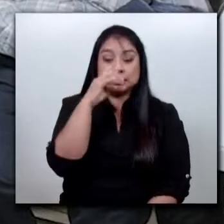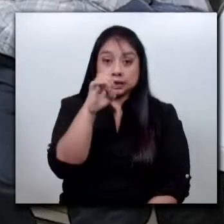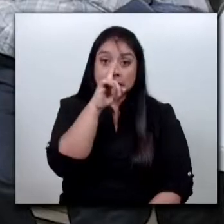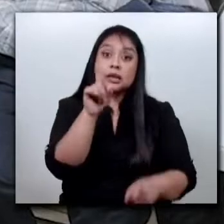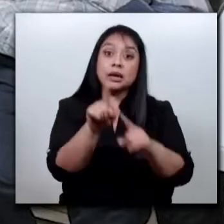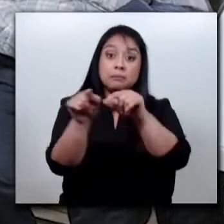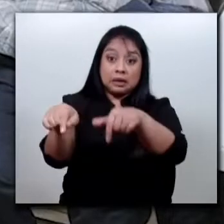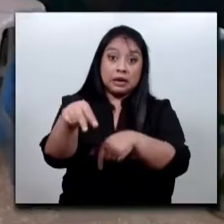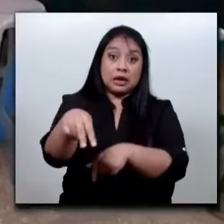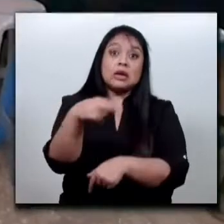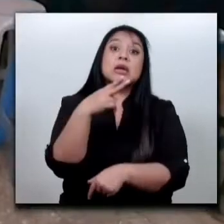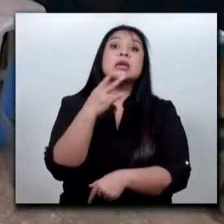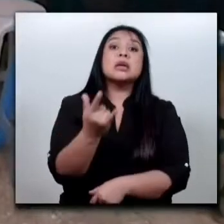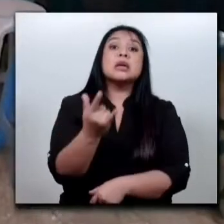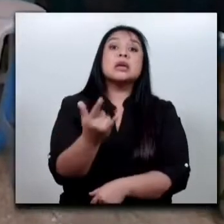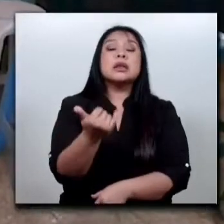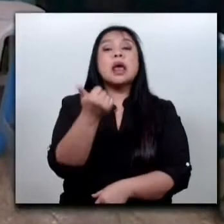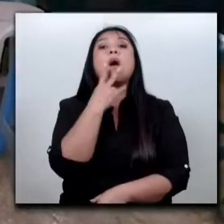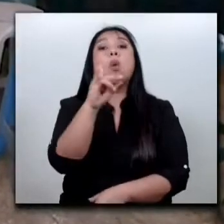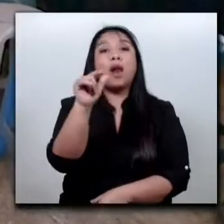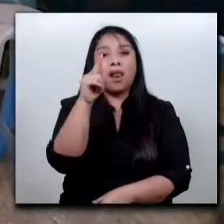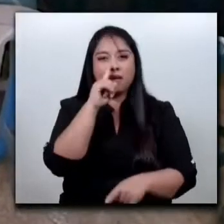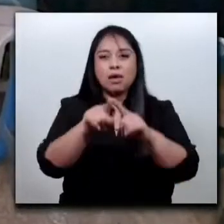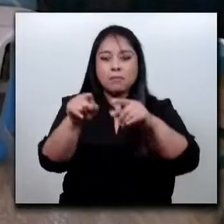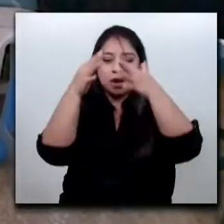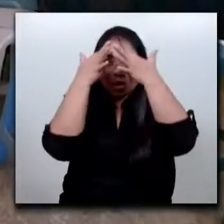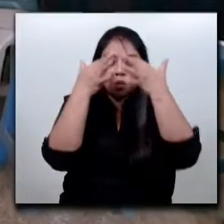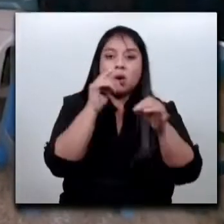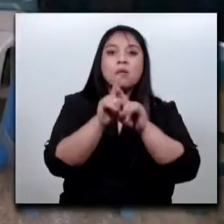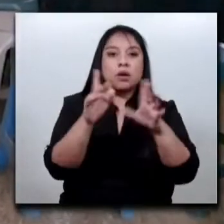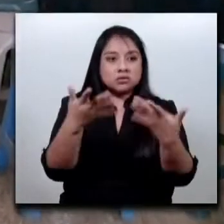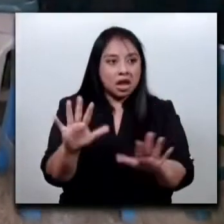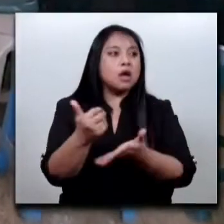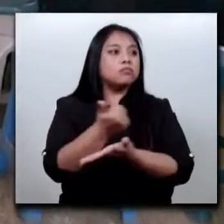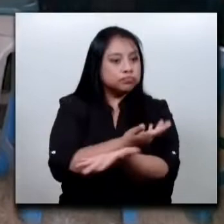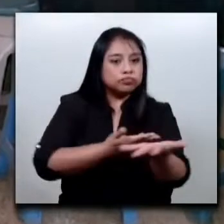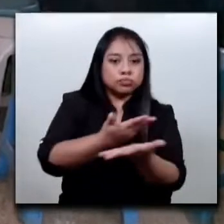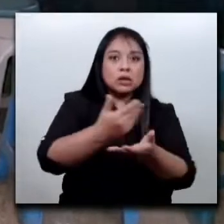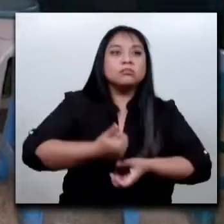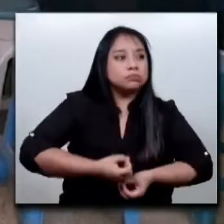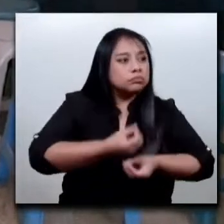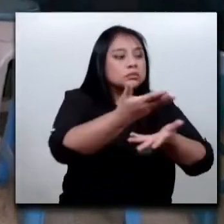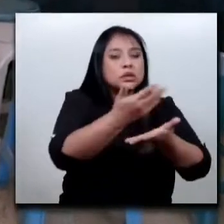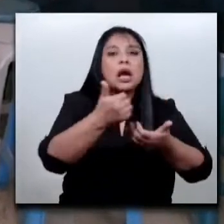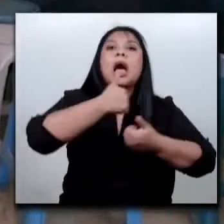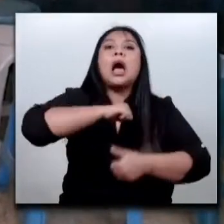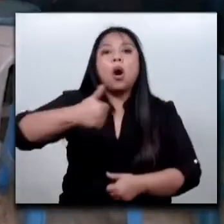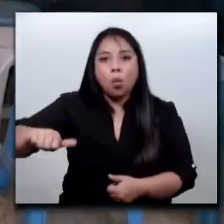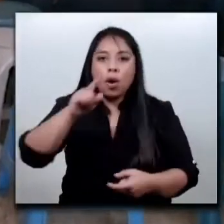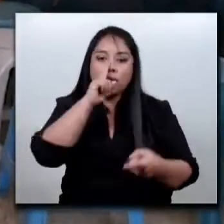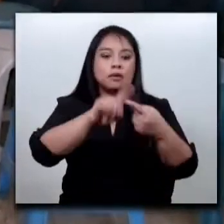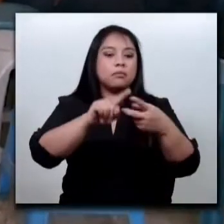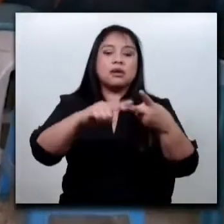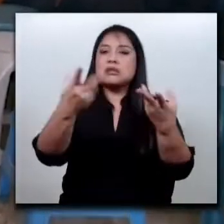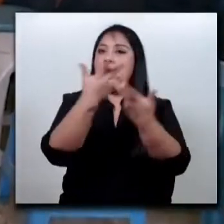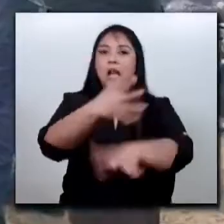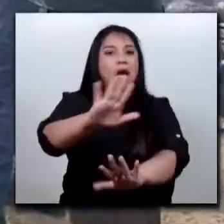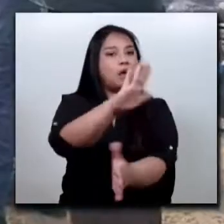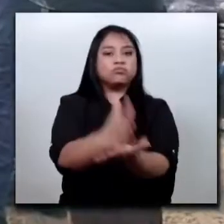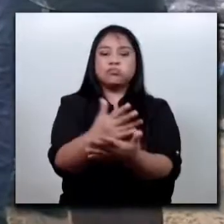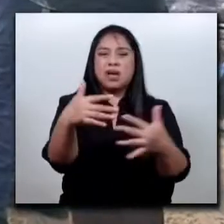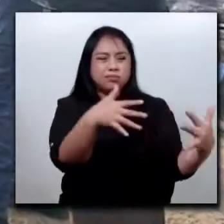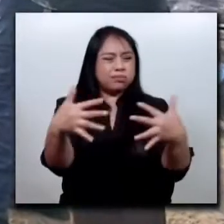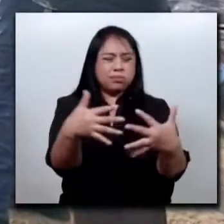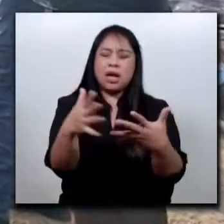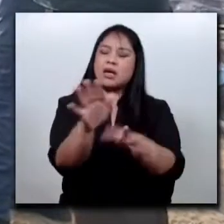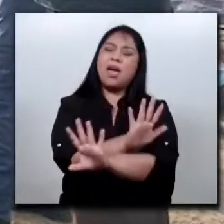resultado un primer acuerdo de restablecimiento de los servicios de agua y el cese de las agresiones entre dichas comunidades. Para tal fin, el